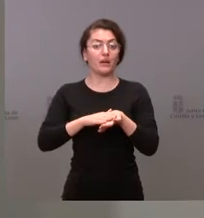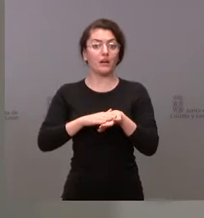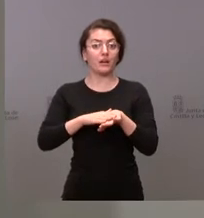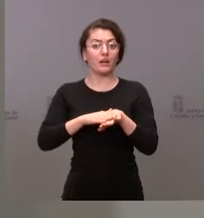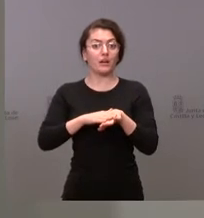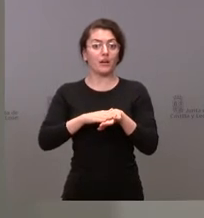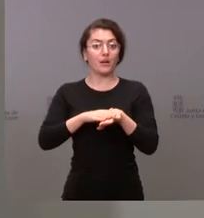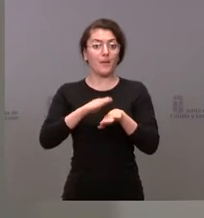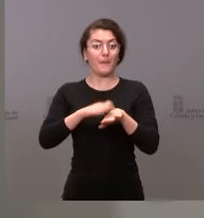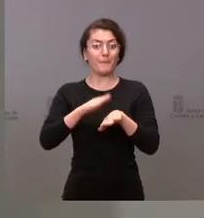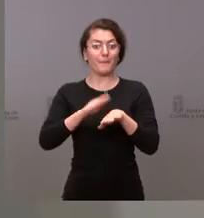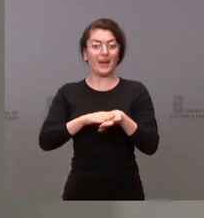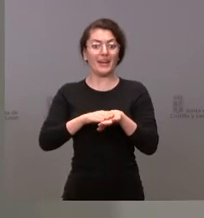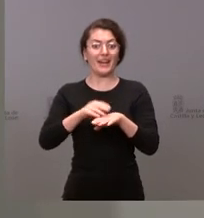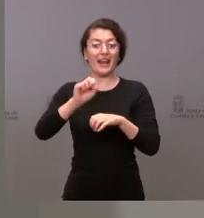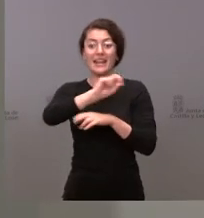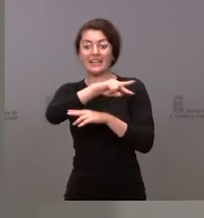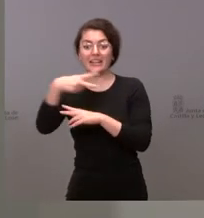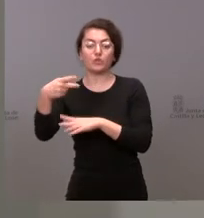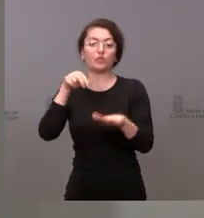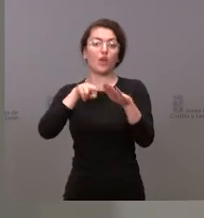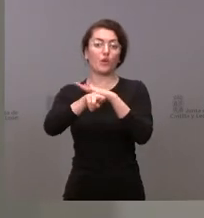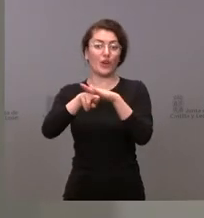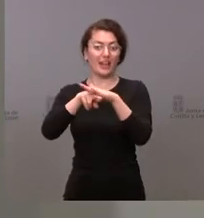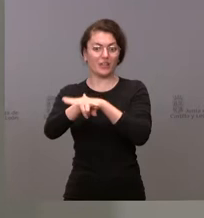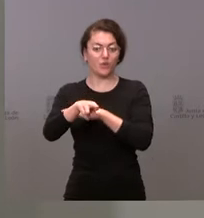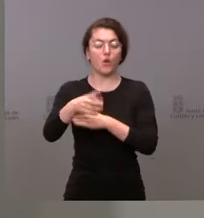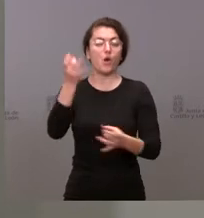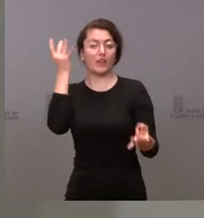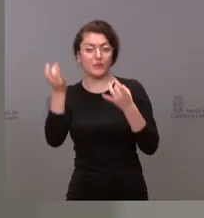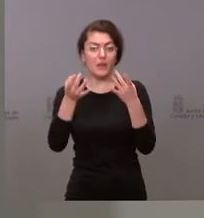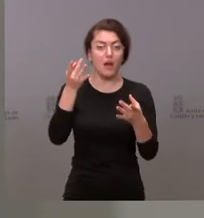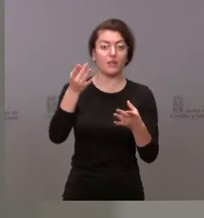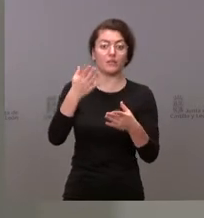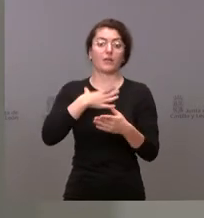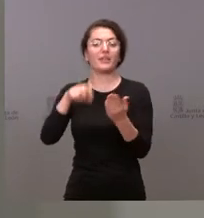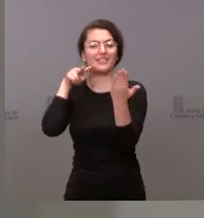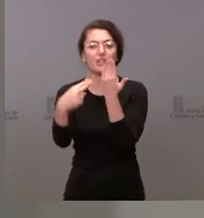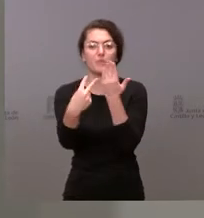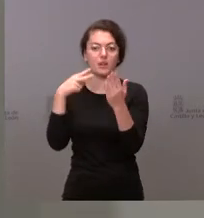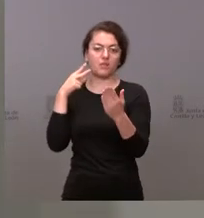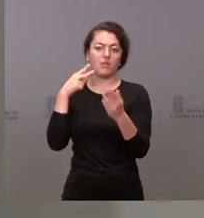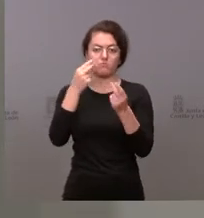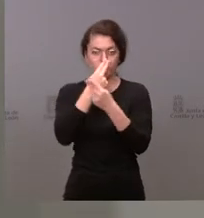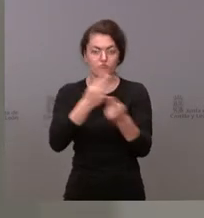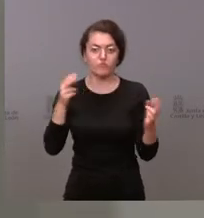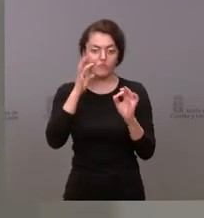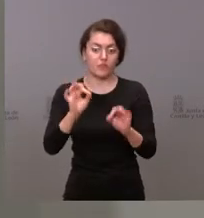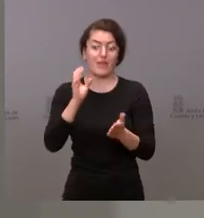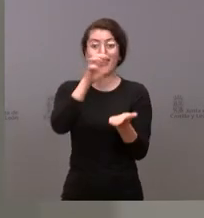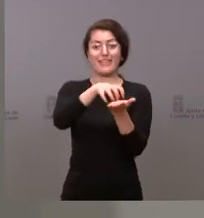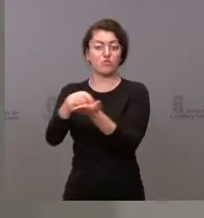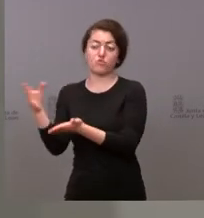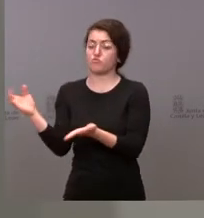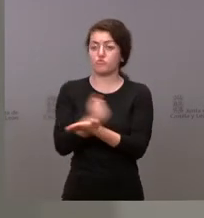hacer públicos los resultados de gestión, de actividad, de ocupación de todos y cada uno de nuestros centros, tanto de atención primaria